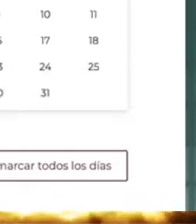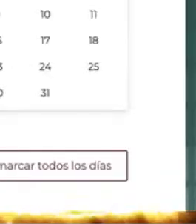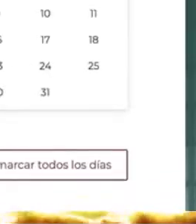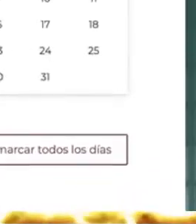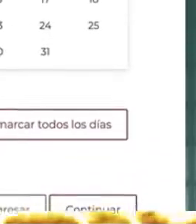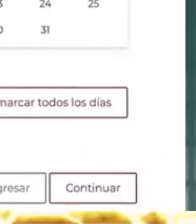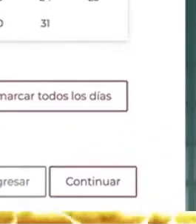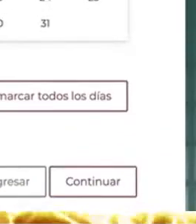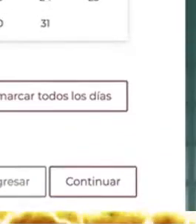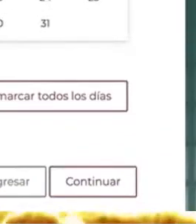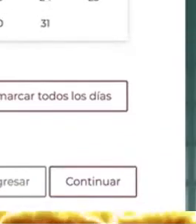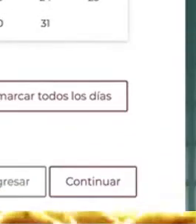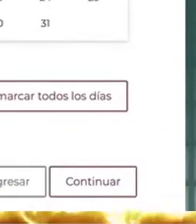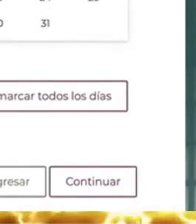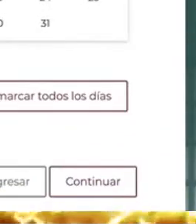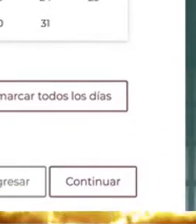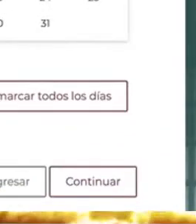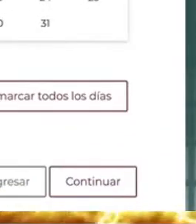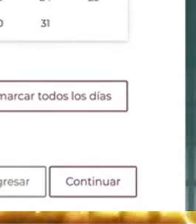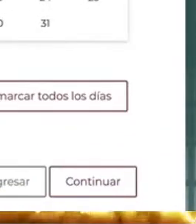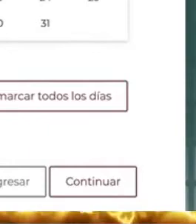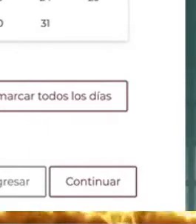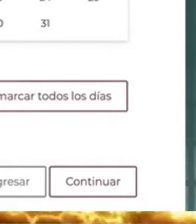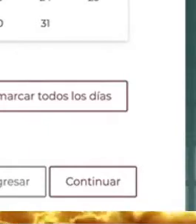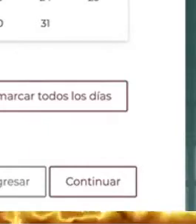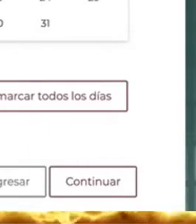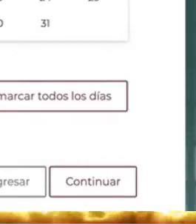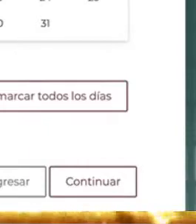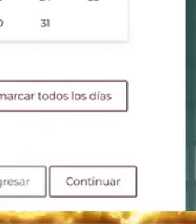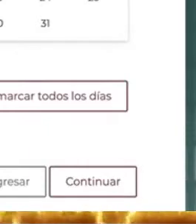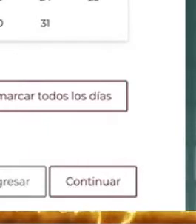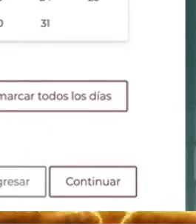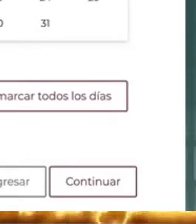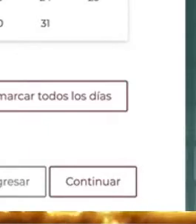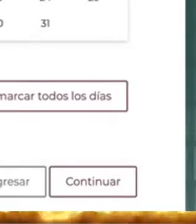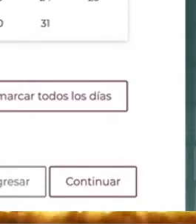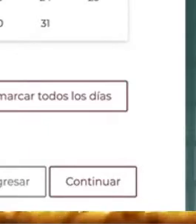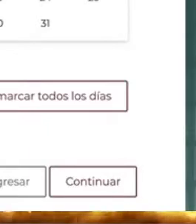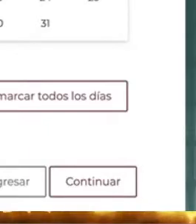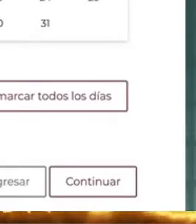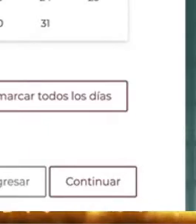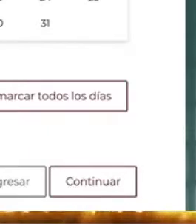Ahora, registra sueldo mensual o salario diario según corresponda.